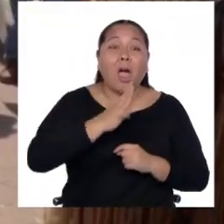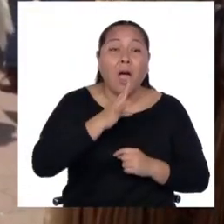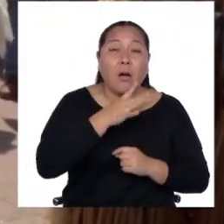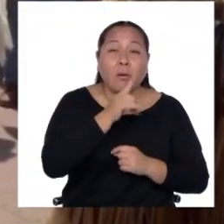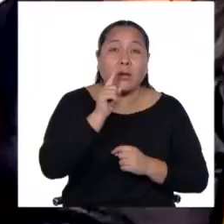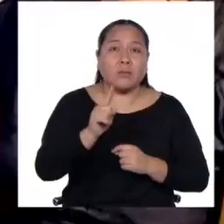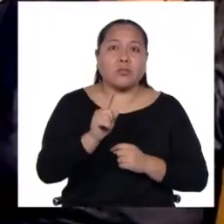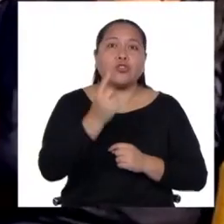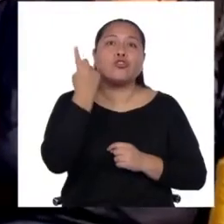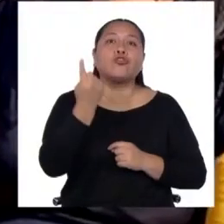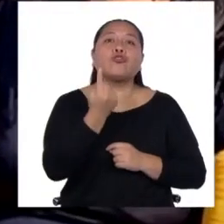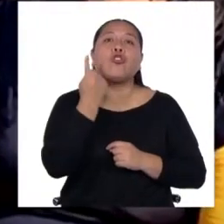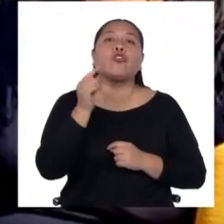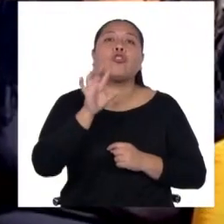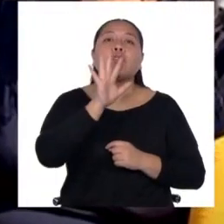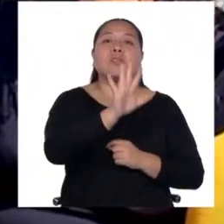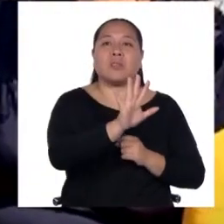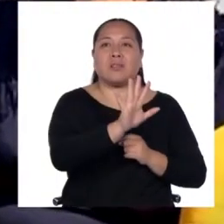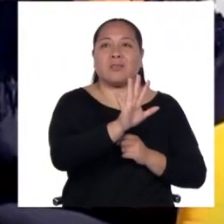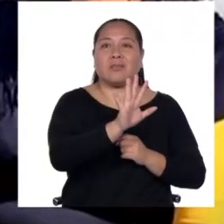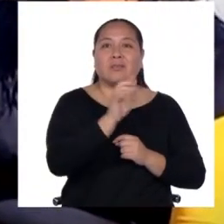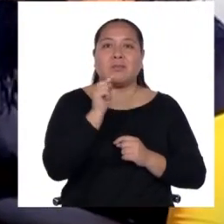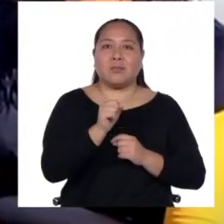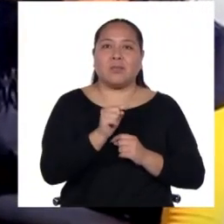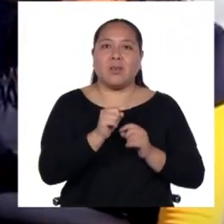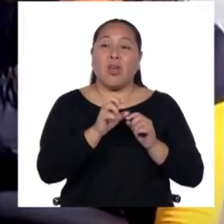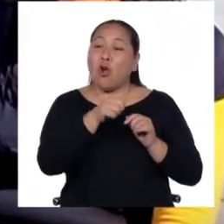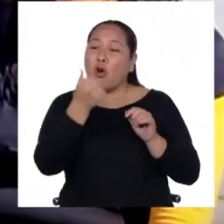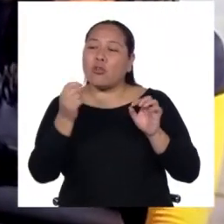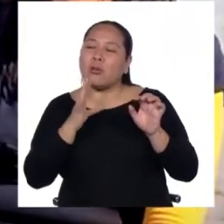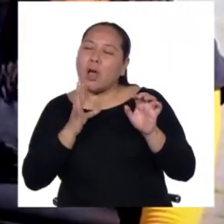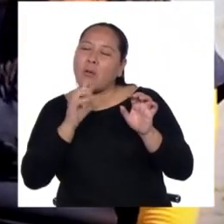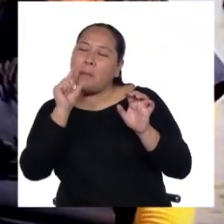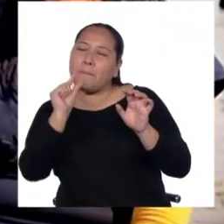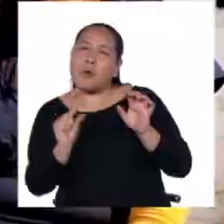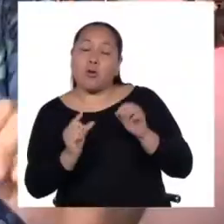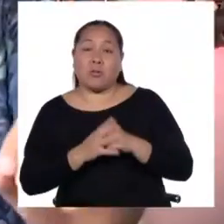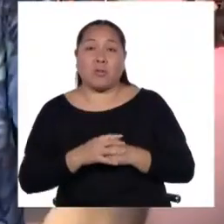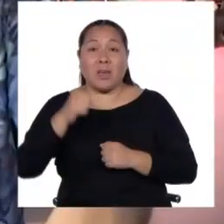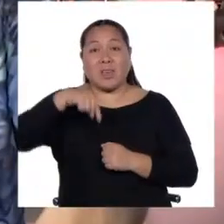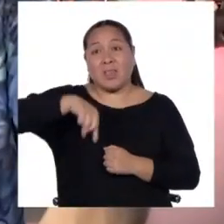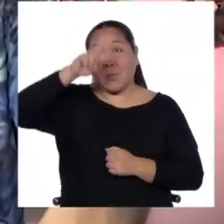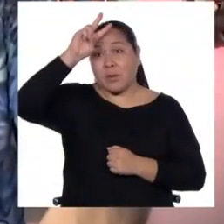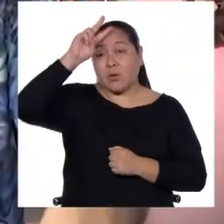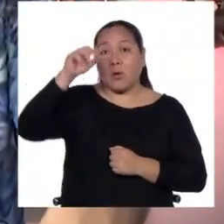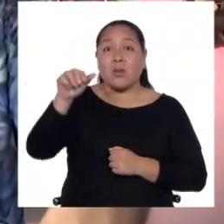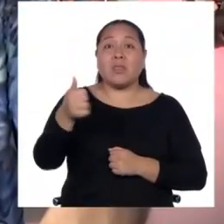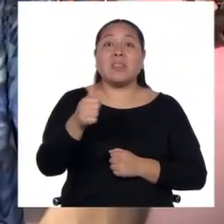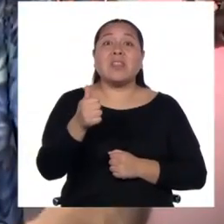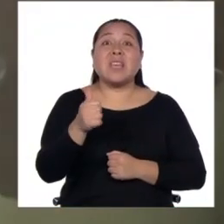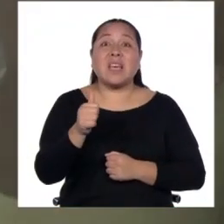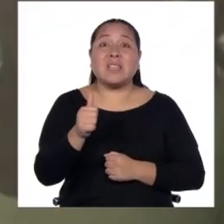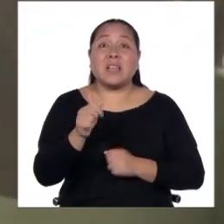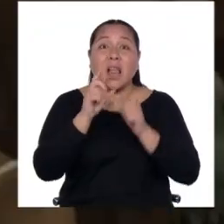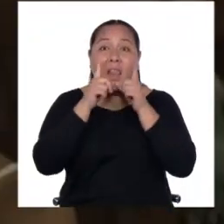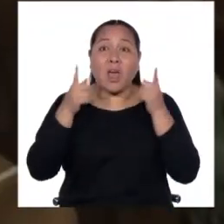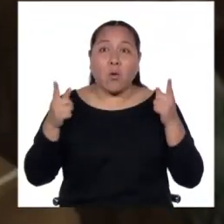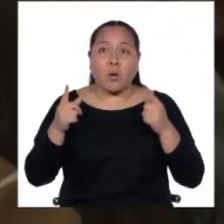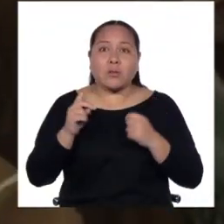quedan cinco, ¿no? Los demás son hablantes en distintos grados. En el Perú hay 10 lenguas con menos de 10 hablantes.